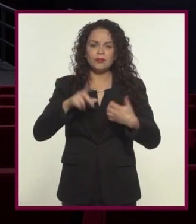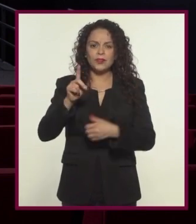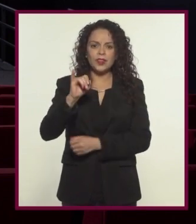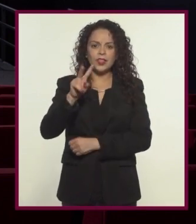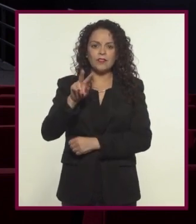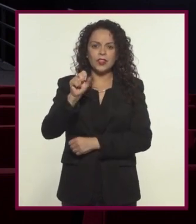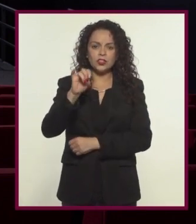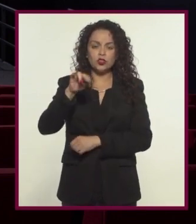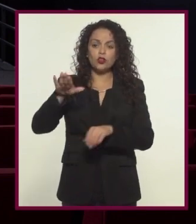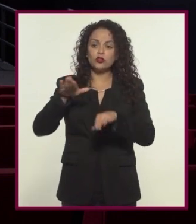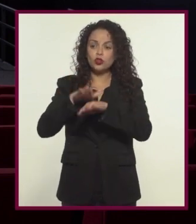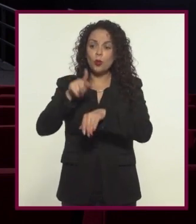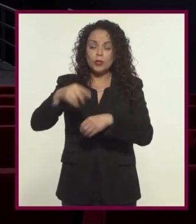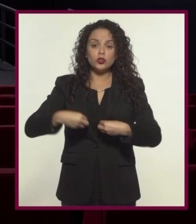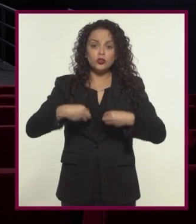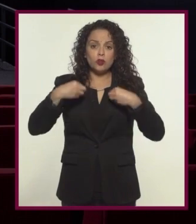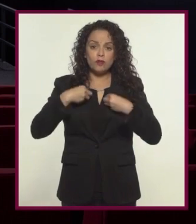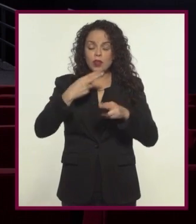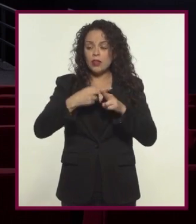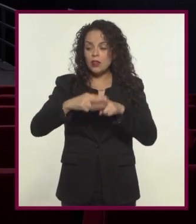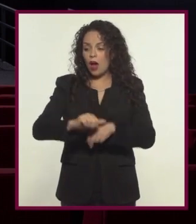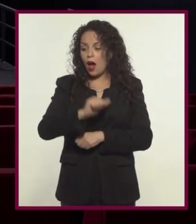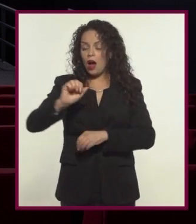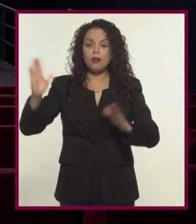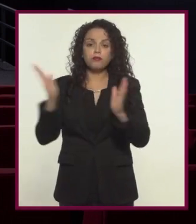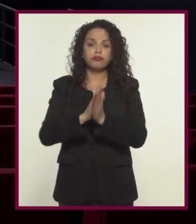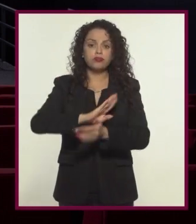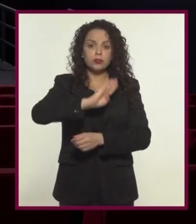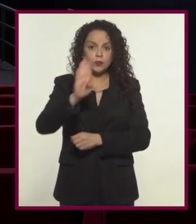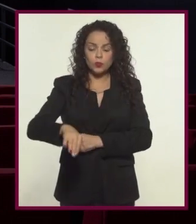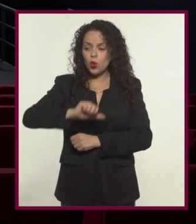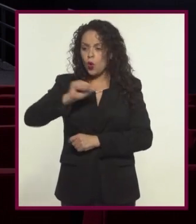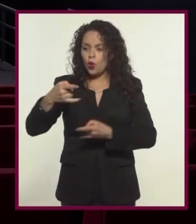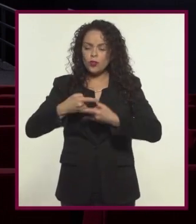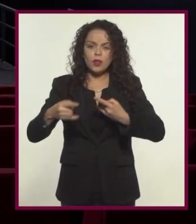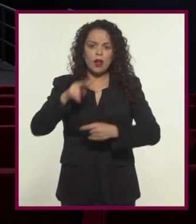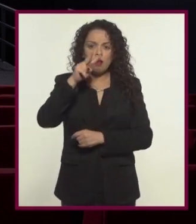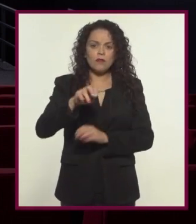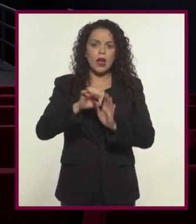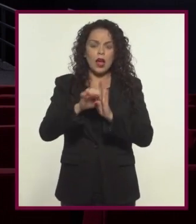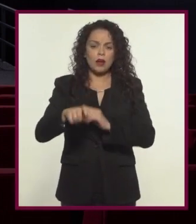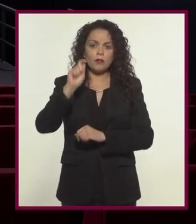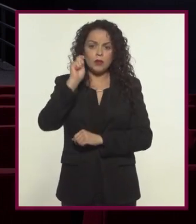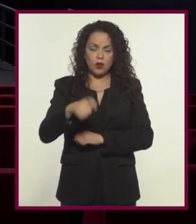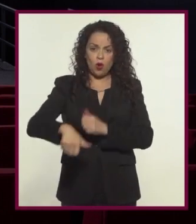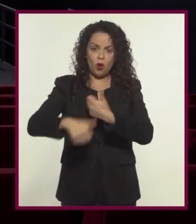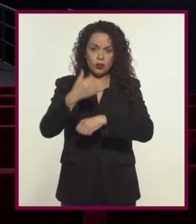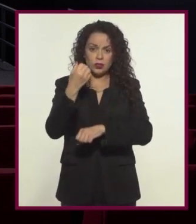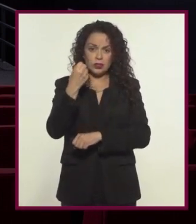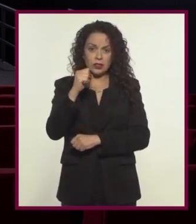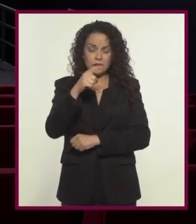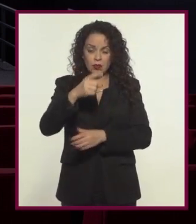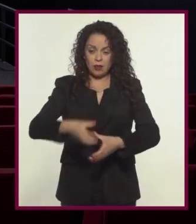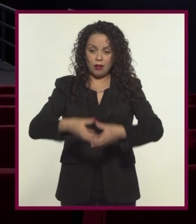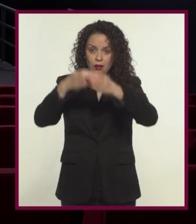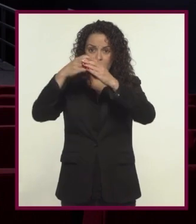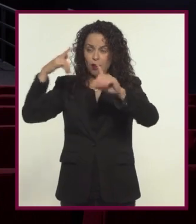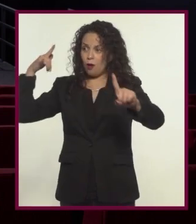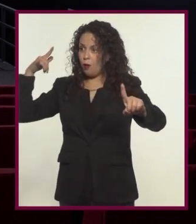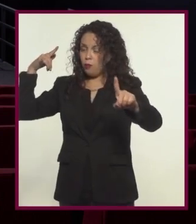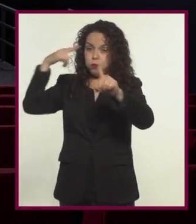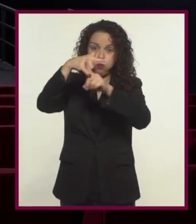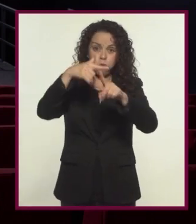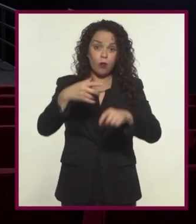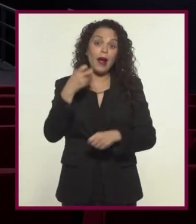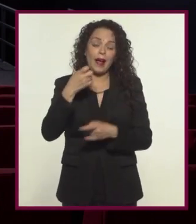Division sobre su vida y muerte y otras que narran hechos reales como el ataque terrorista del 11 de